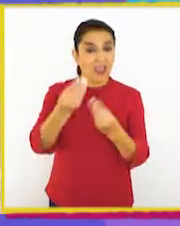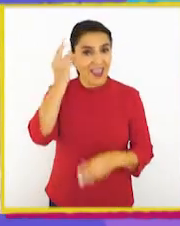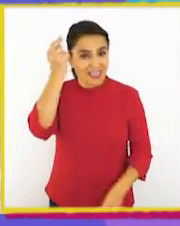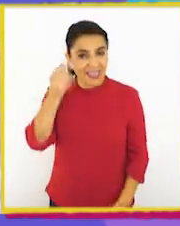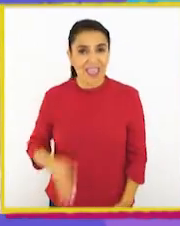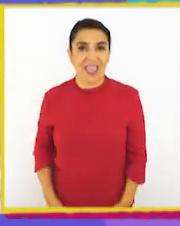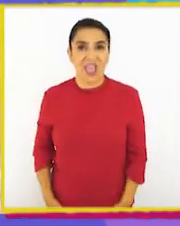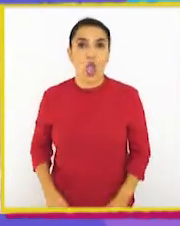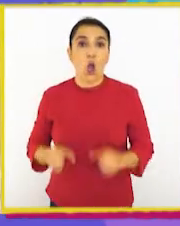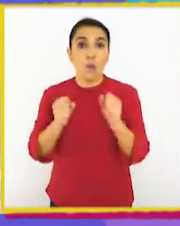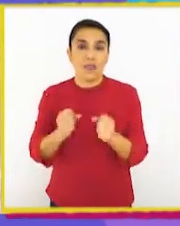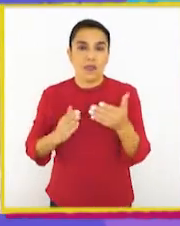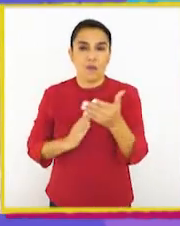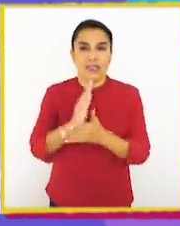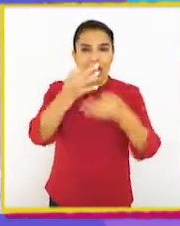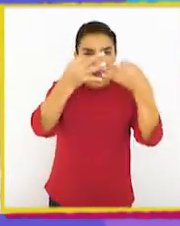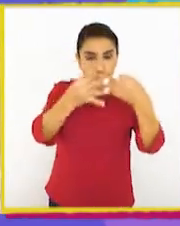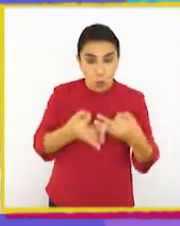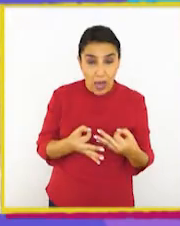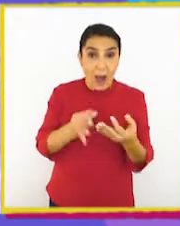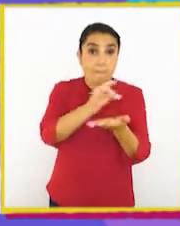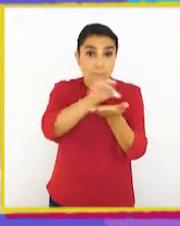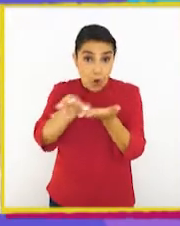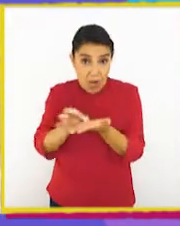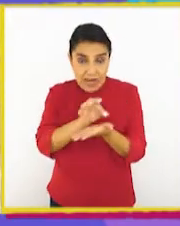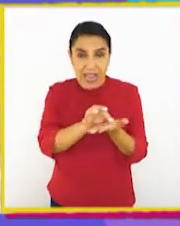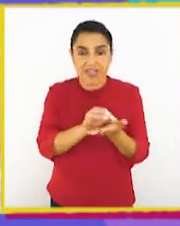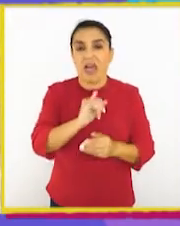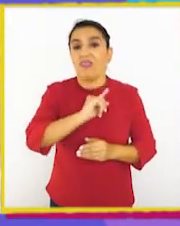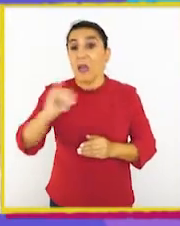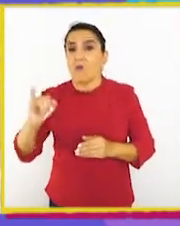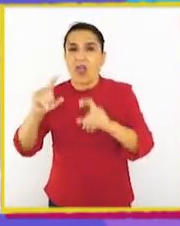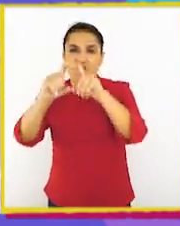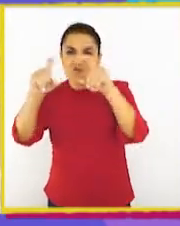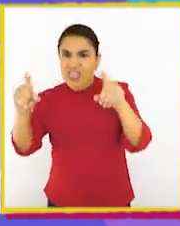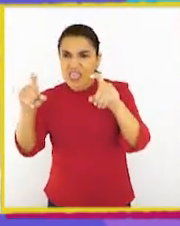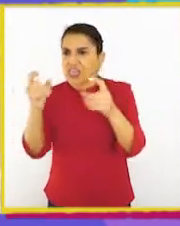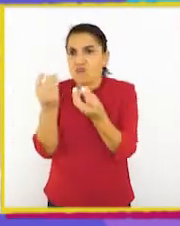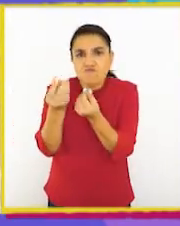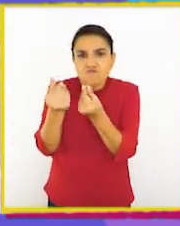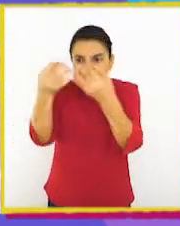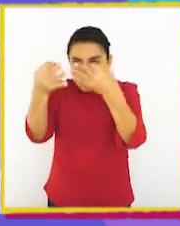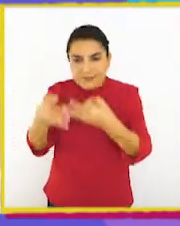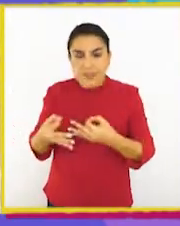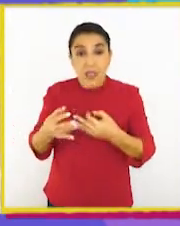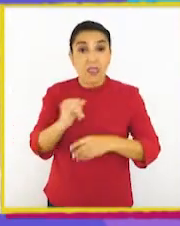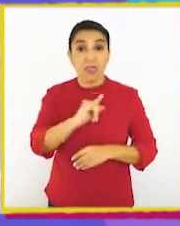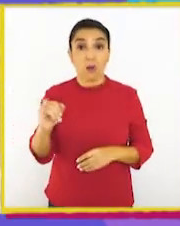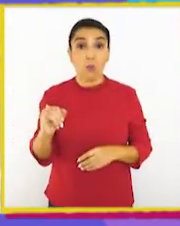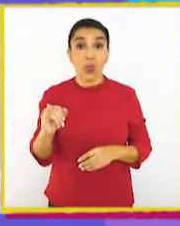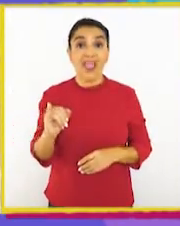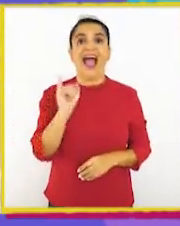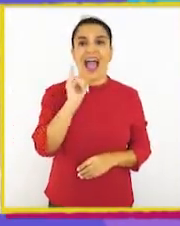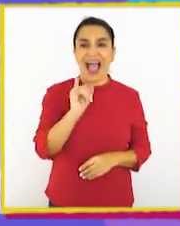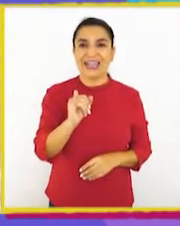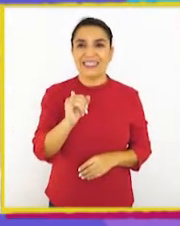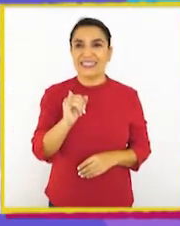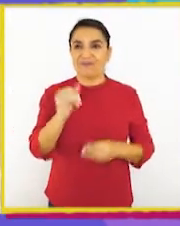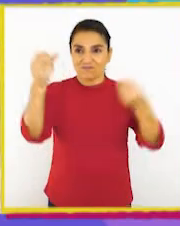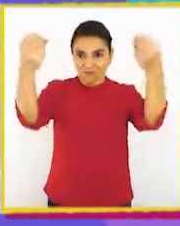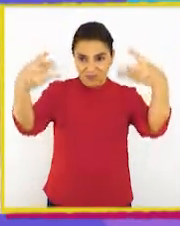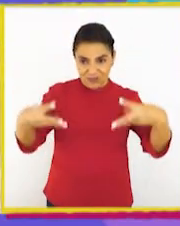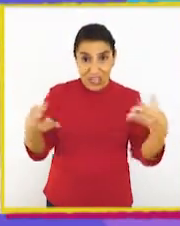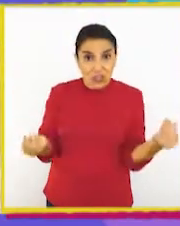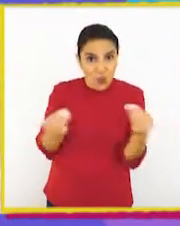¡Buena idea! Podríamos comenzar calculando el total de las monedas, luego el de los billetes y luego... ¡eso!